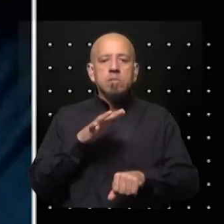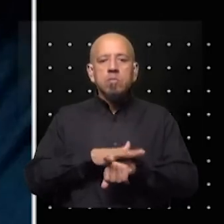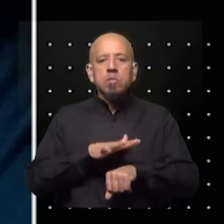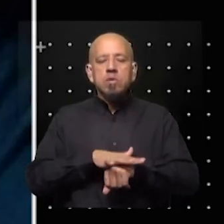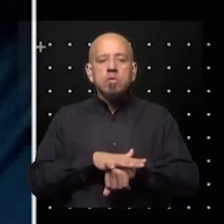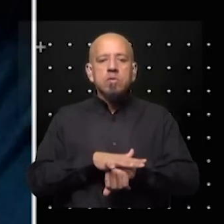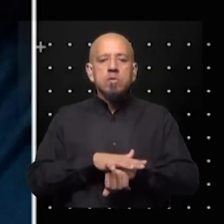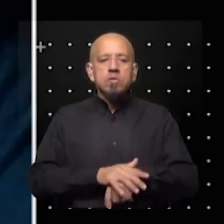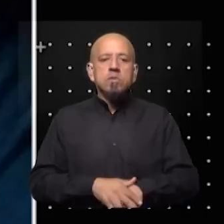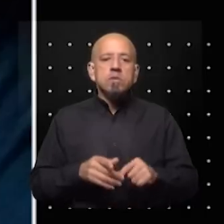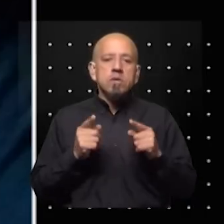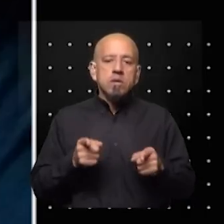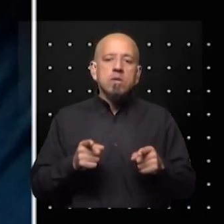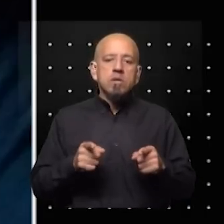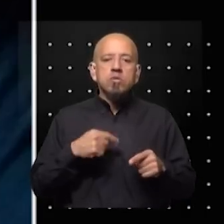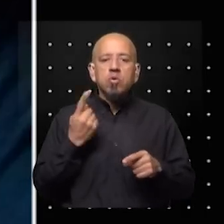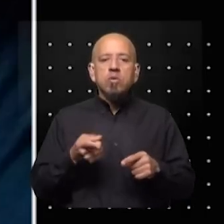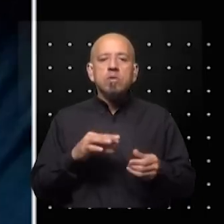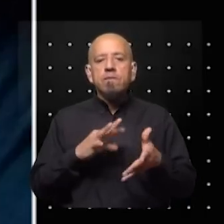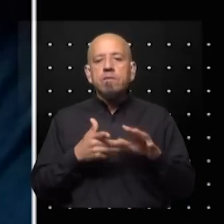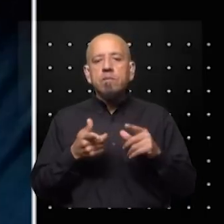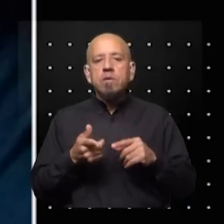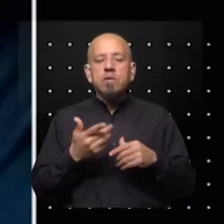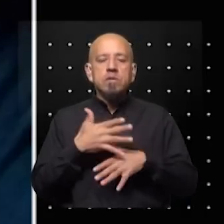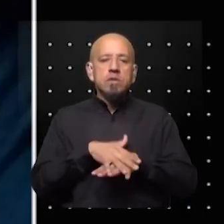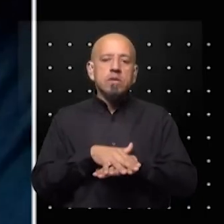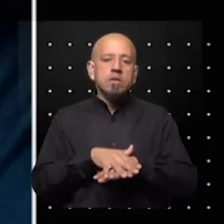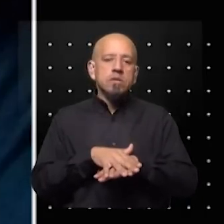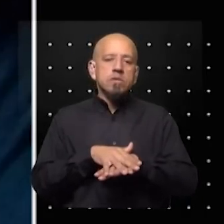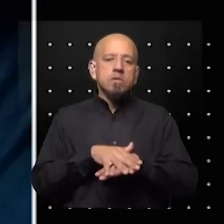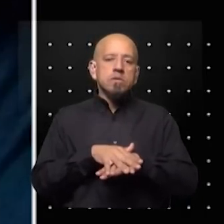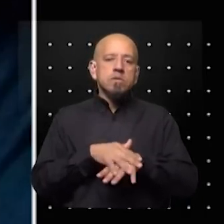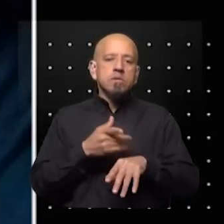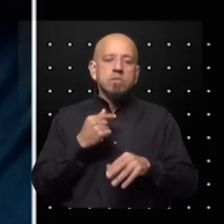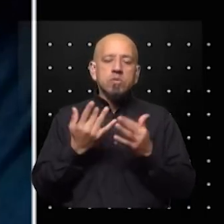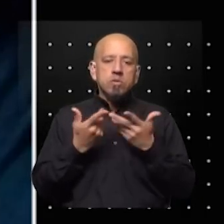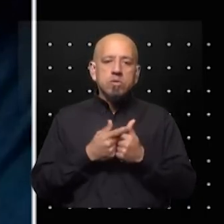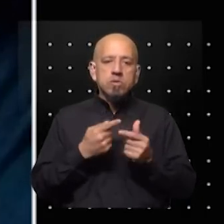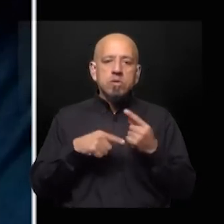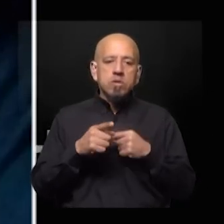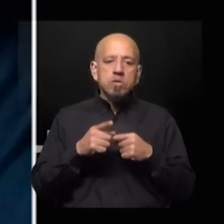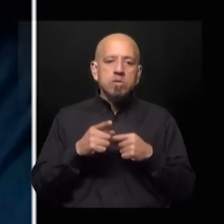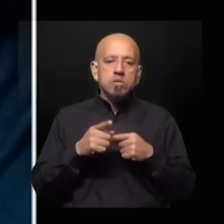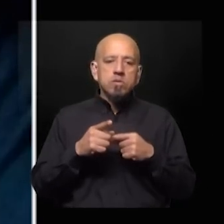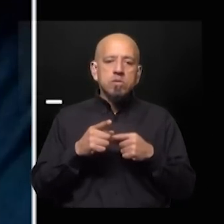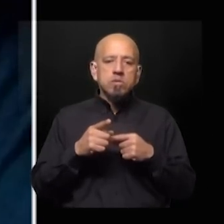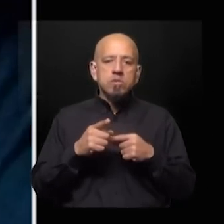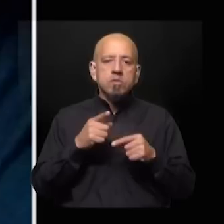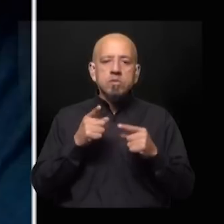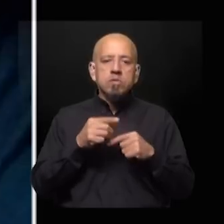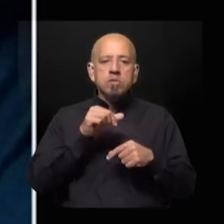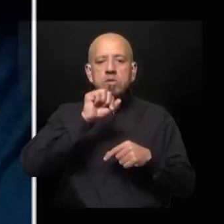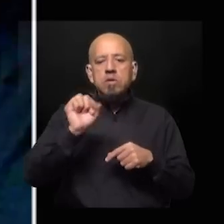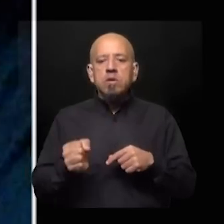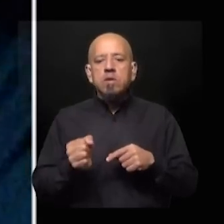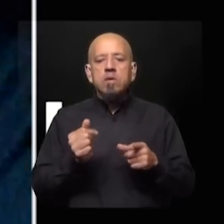a partir de ahí surgieron otros modelos de integración más organizados en torno a regiones específicas de África,